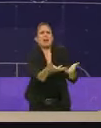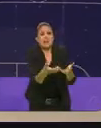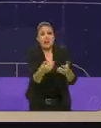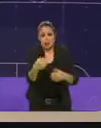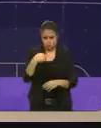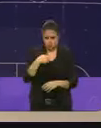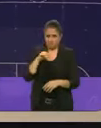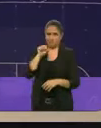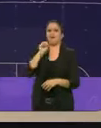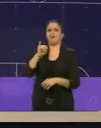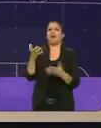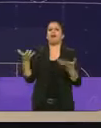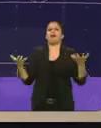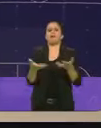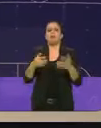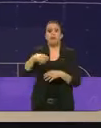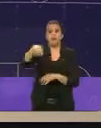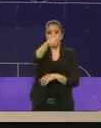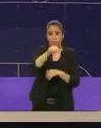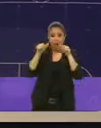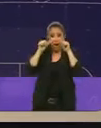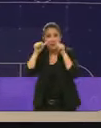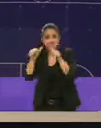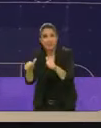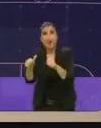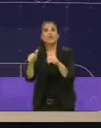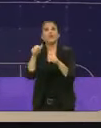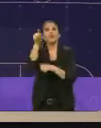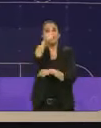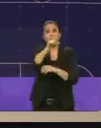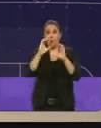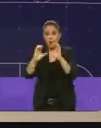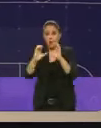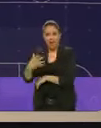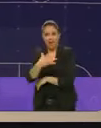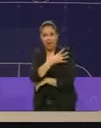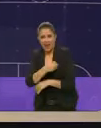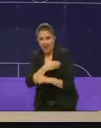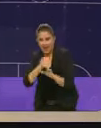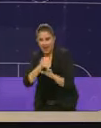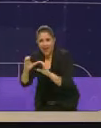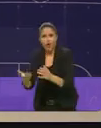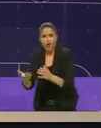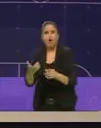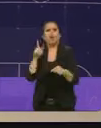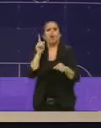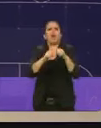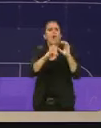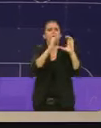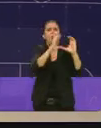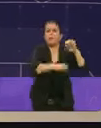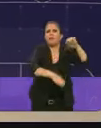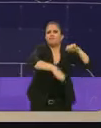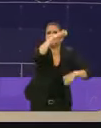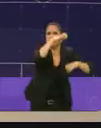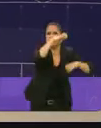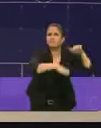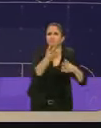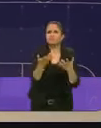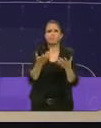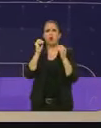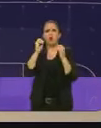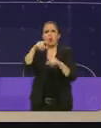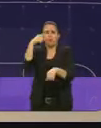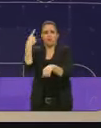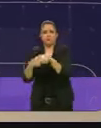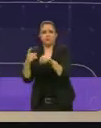tú que nos escuchas, quién cuida a los hijos, tú que nos escuchas, quién cuida a los adultos mayores o cuando alguien se